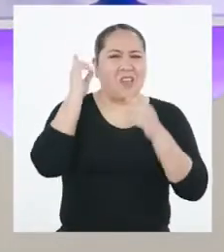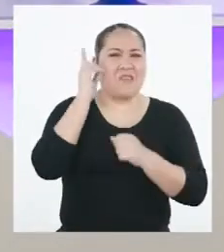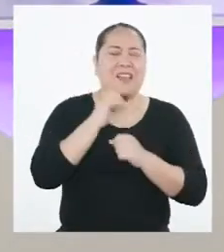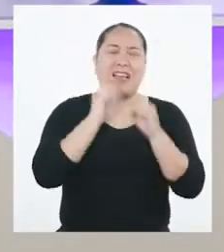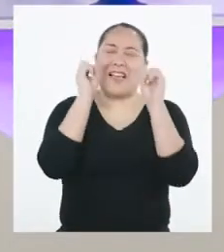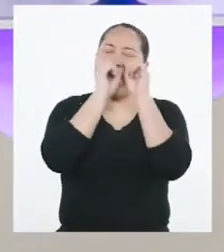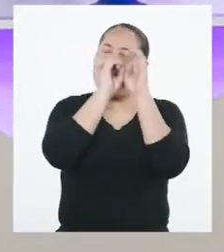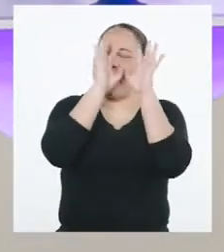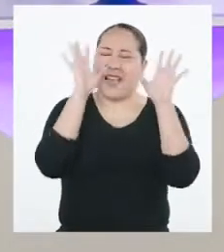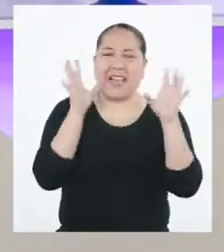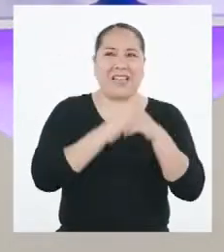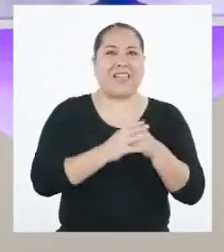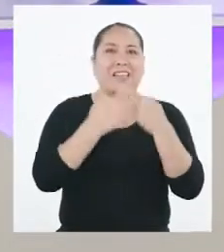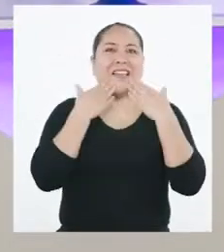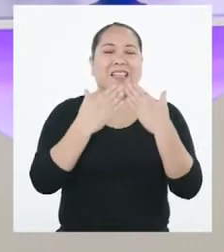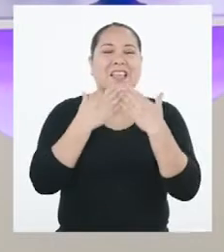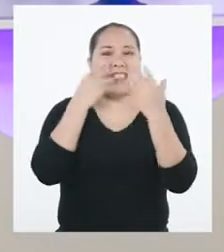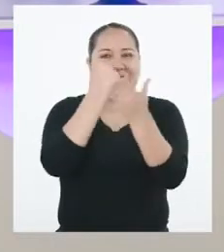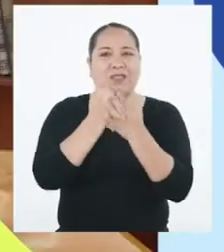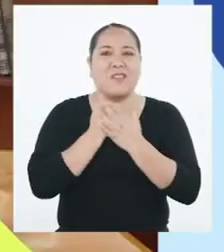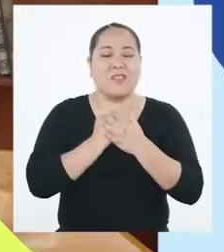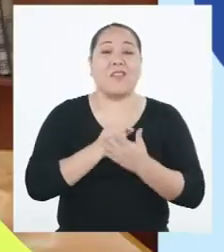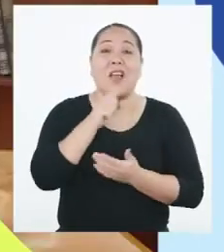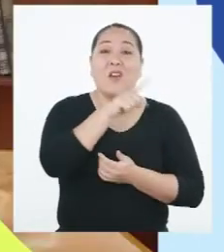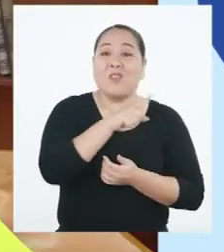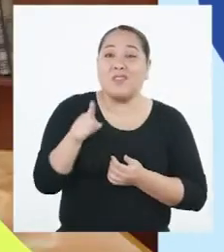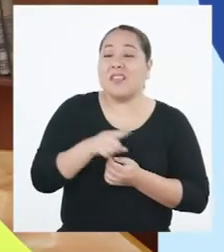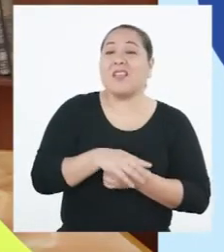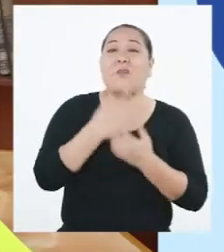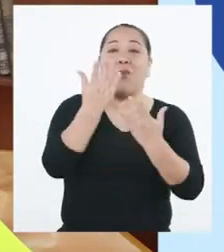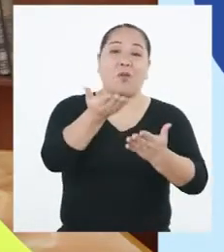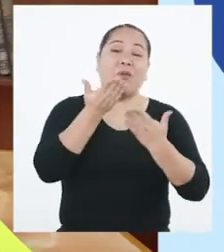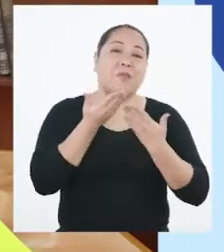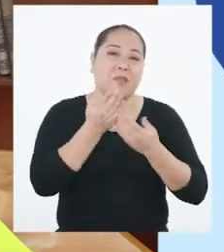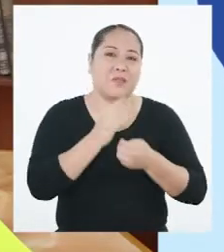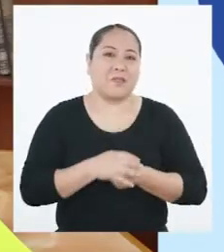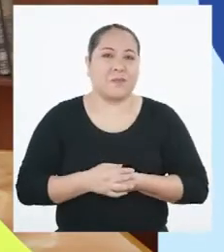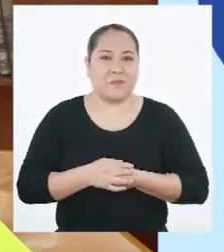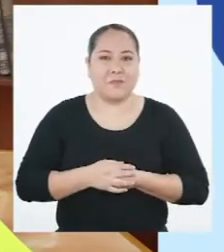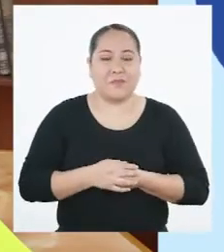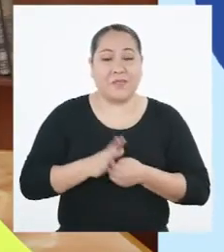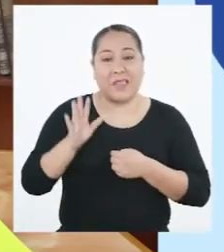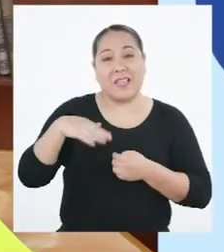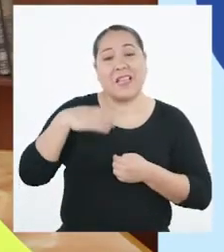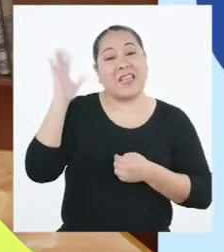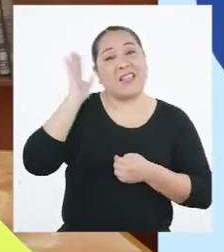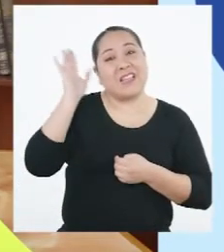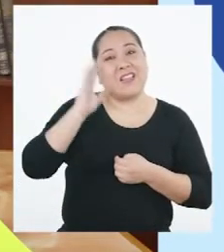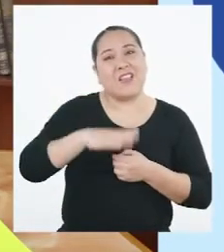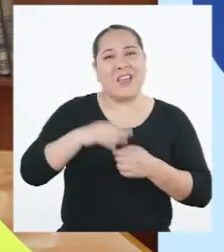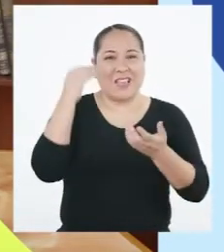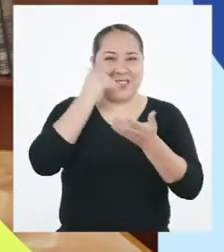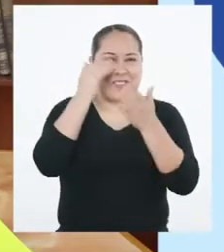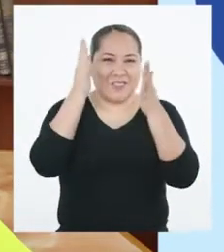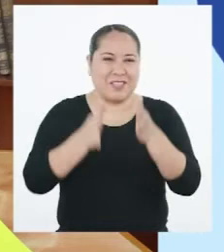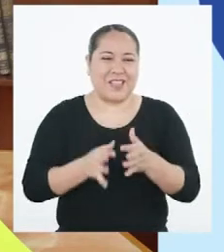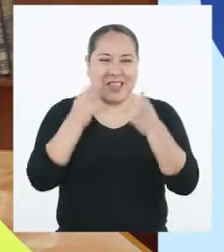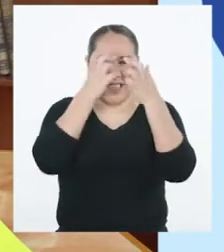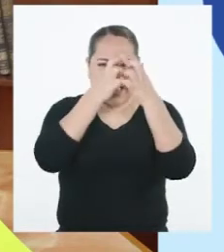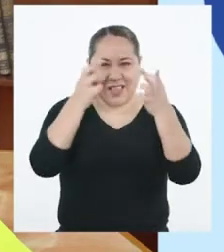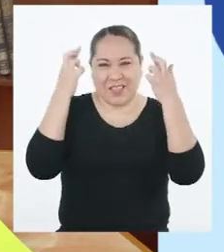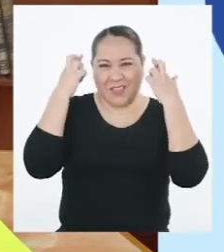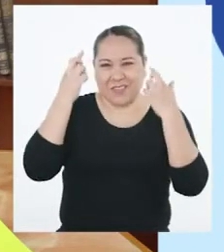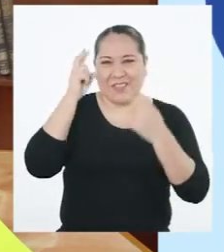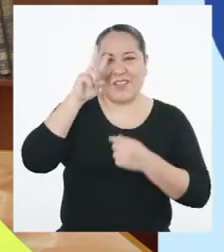Nos quedó clarísimo. Mil gracias por su ayuda. A ustedes por la invitación. Hasta luego, estudiantes de la promoción 2021.